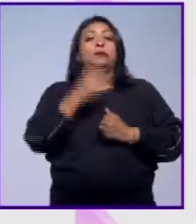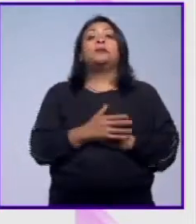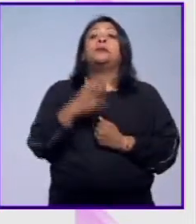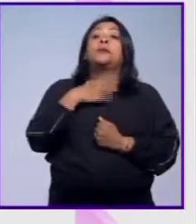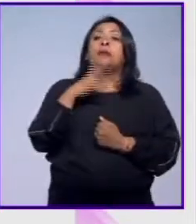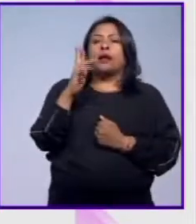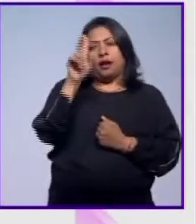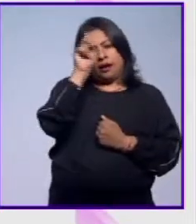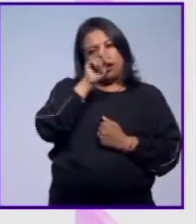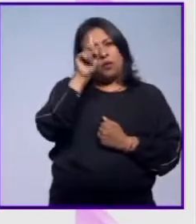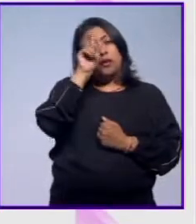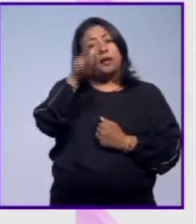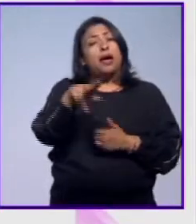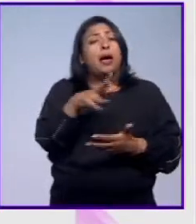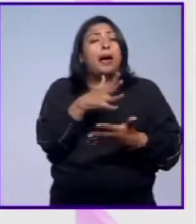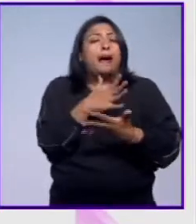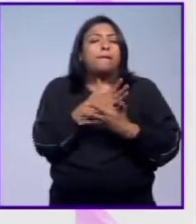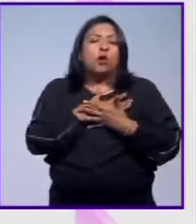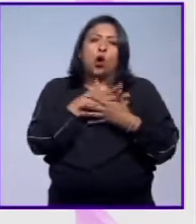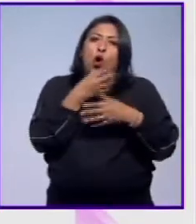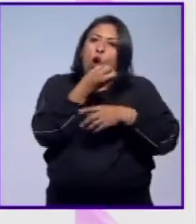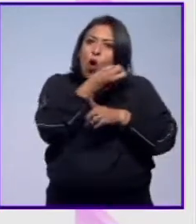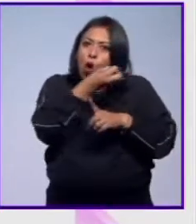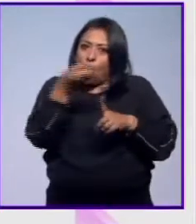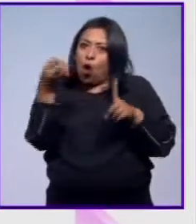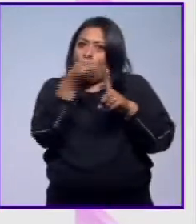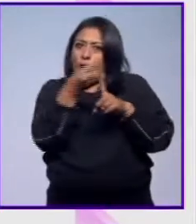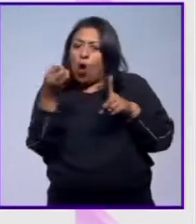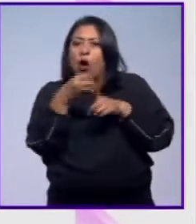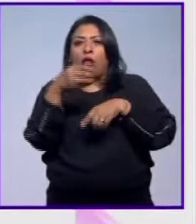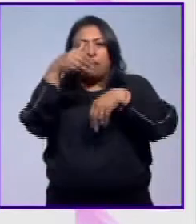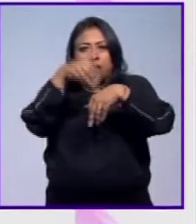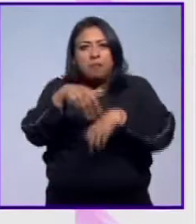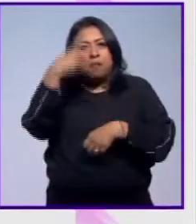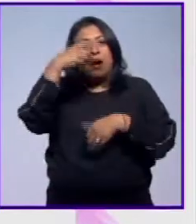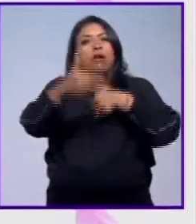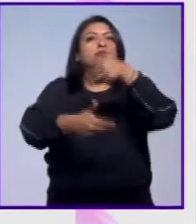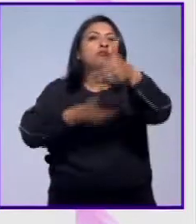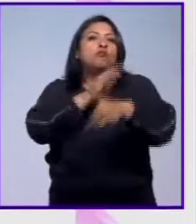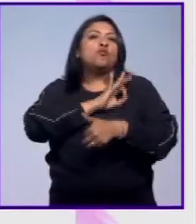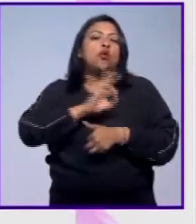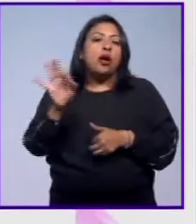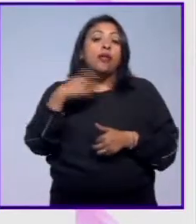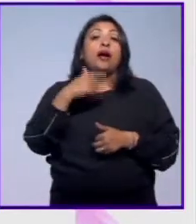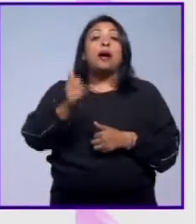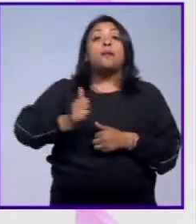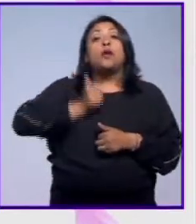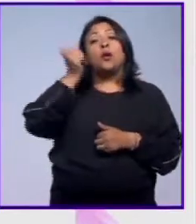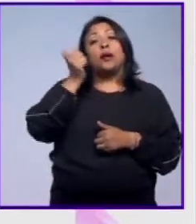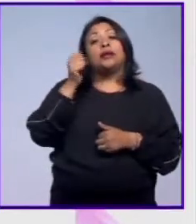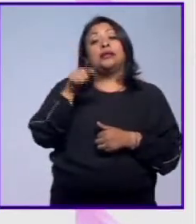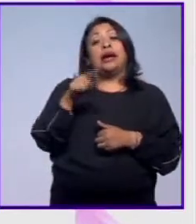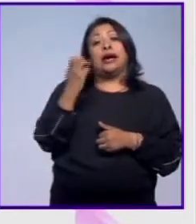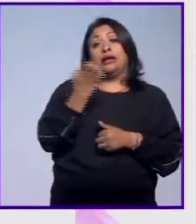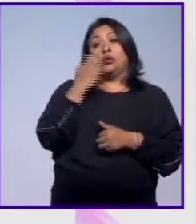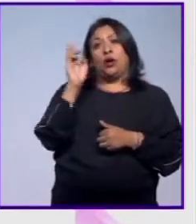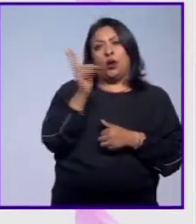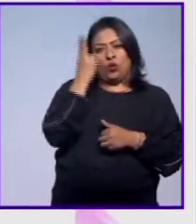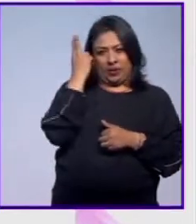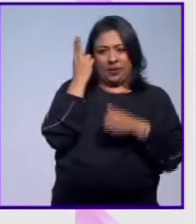recomiendo que tengan mucha pasión y mucha disciplina, para que puedan seguir adelante y que aprovechen a la universidad